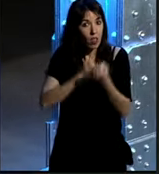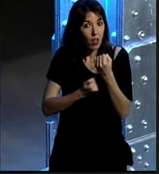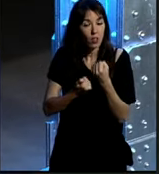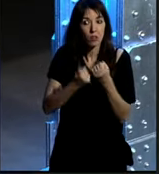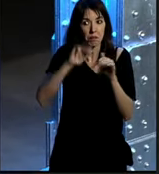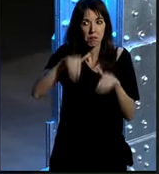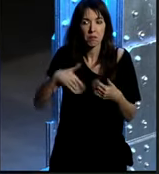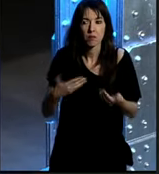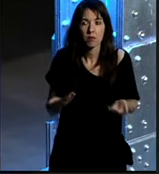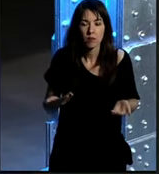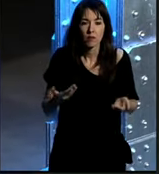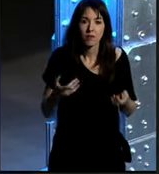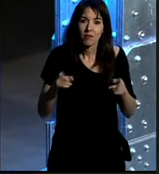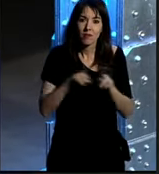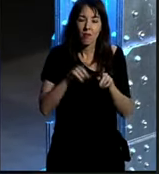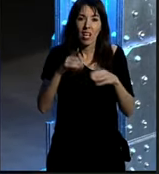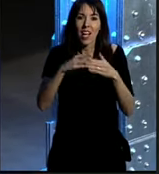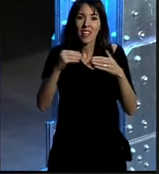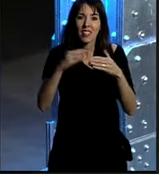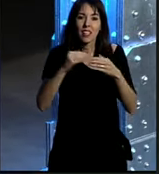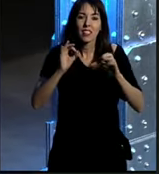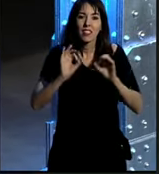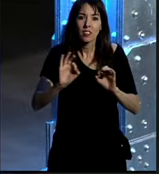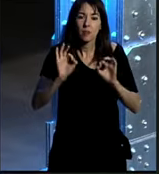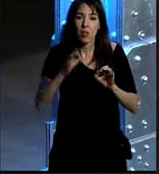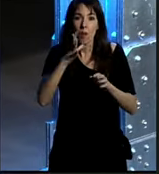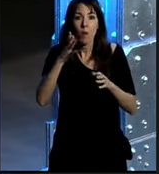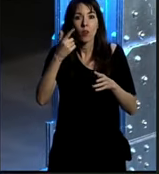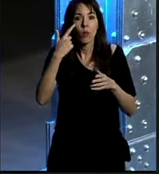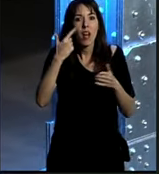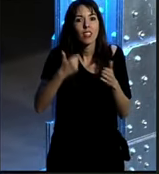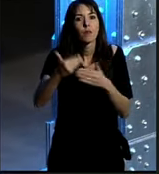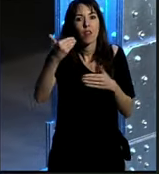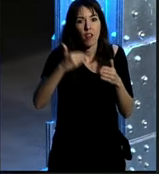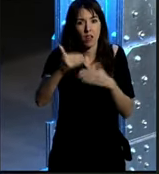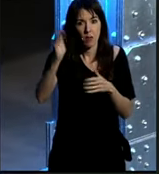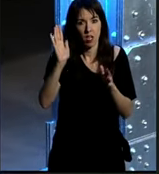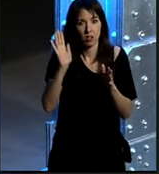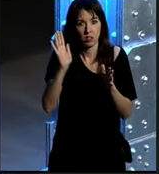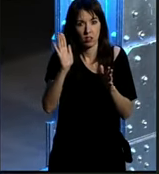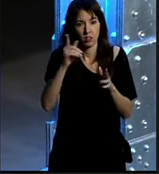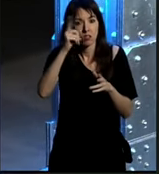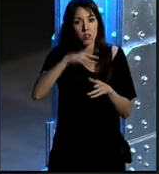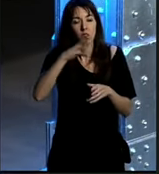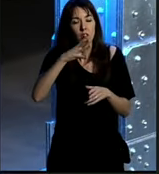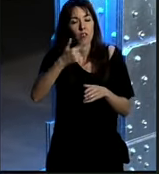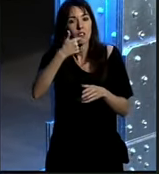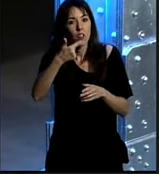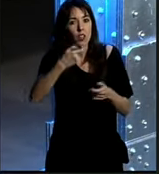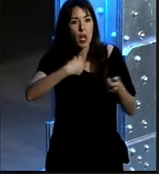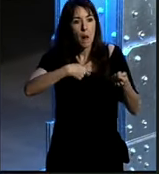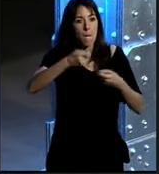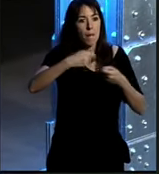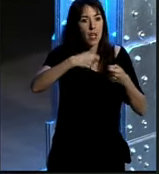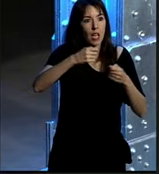en el fondo es un tipo de cliente especial porque en el fondo viven de expectativas y por eso siempre se dice el mercado ya lo ha